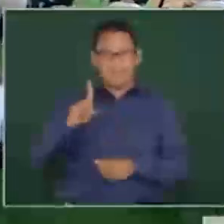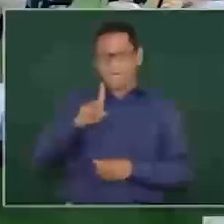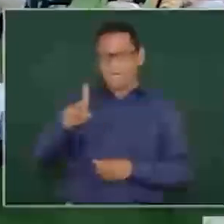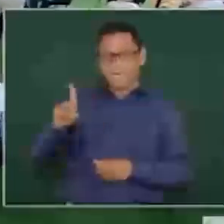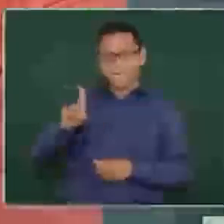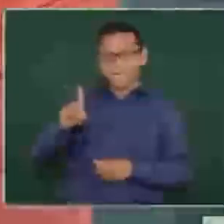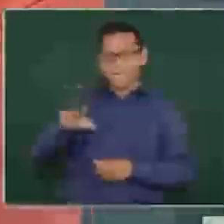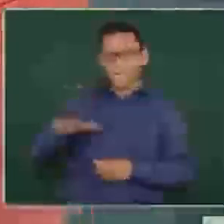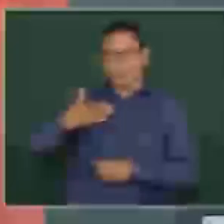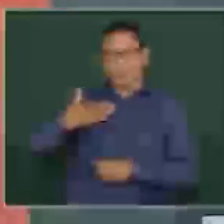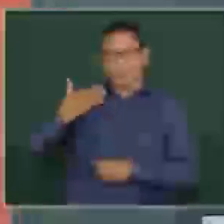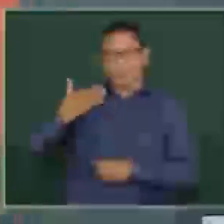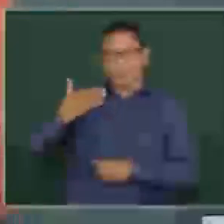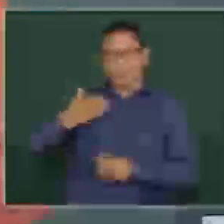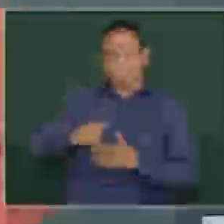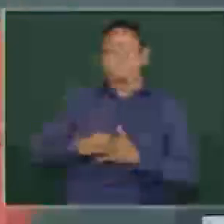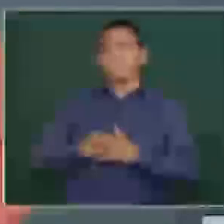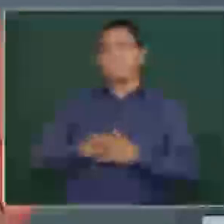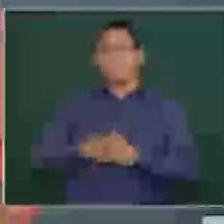el conservadurismo?